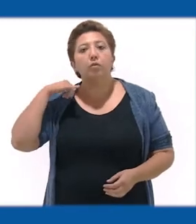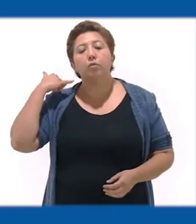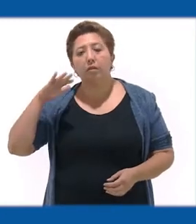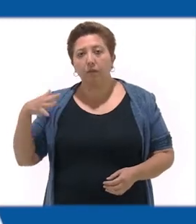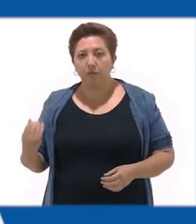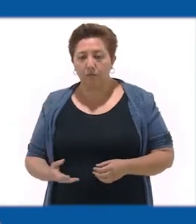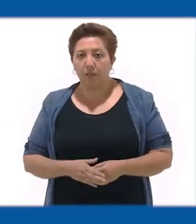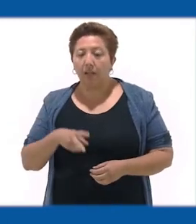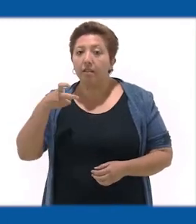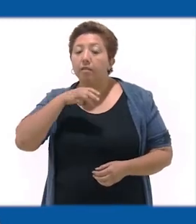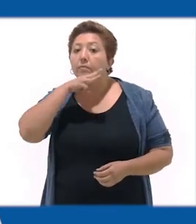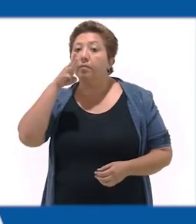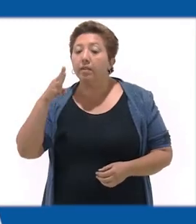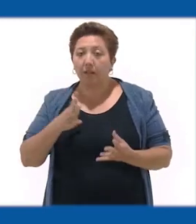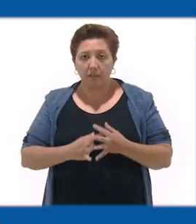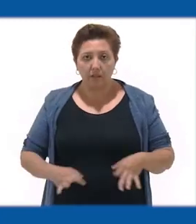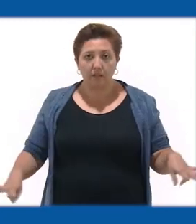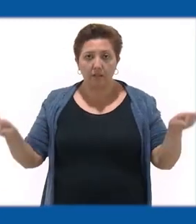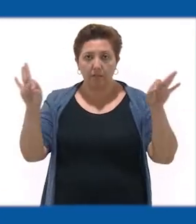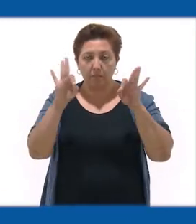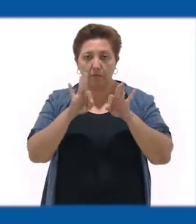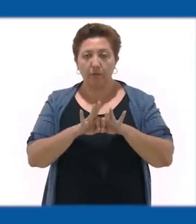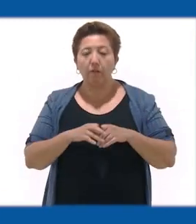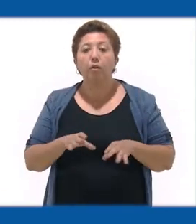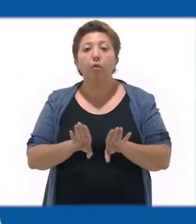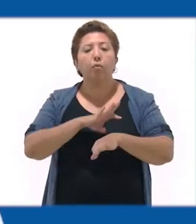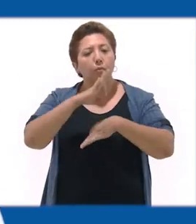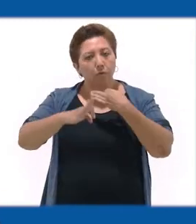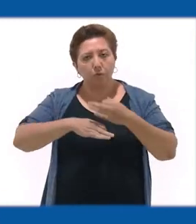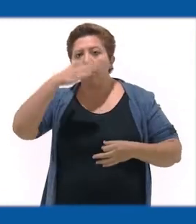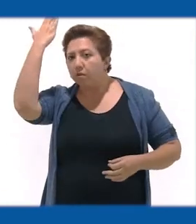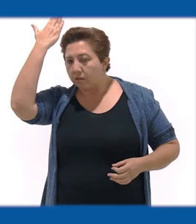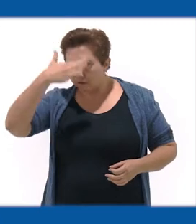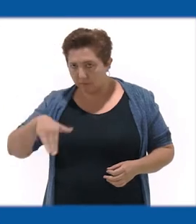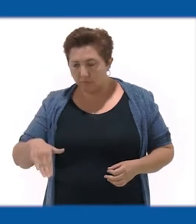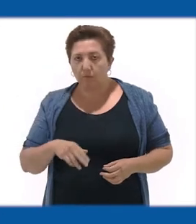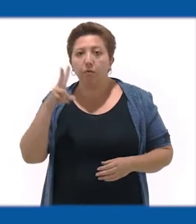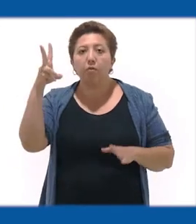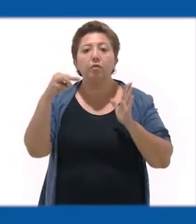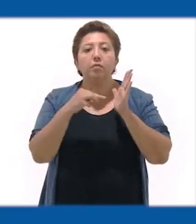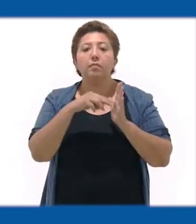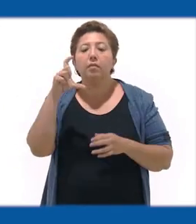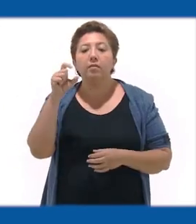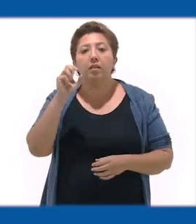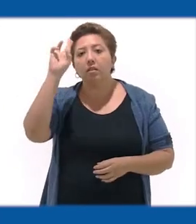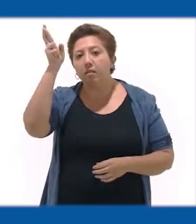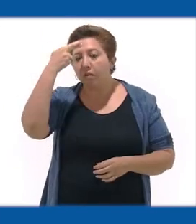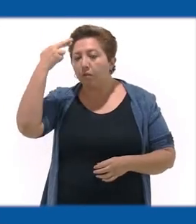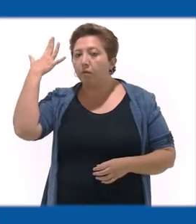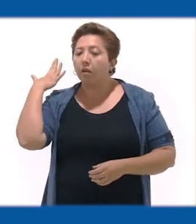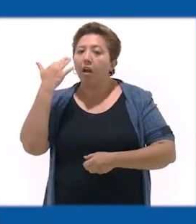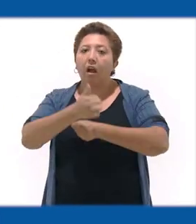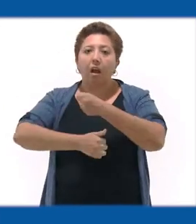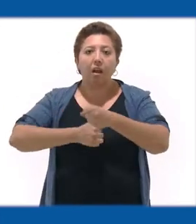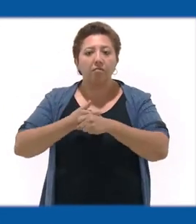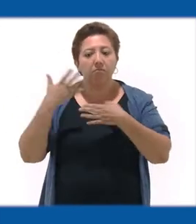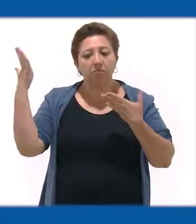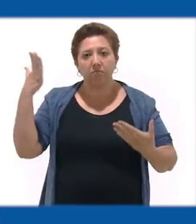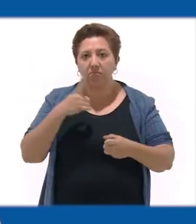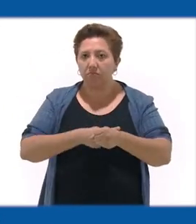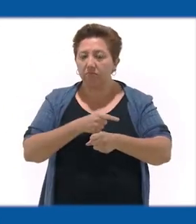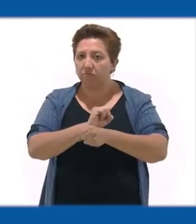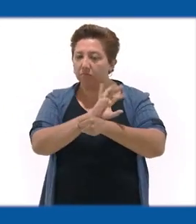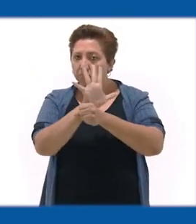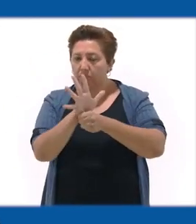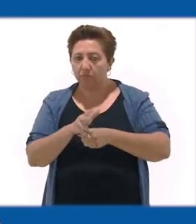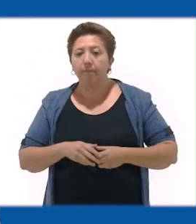Yucatecas y yucatecos, este es un mensaje importante. Como todos sabemos, el 2020 será recordado como el año que nos trajo la pandemia del